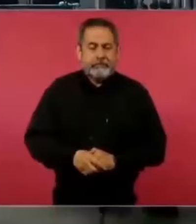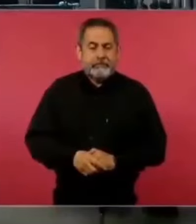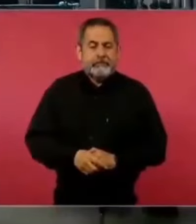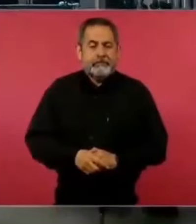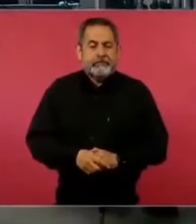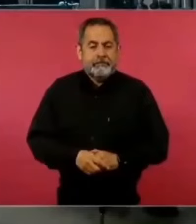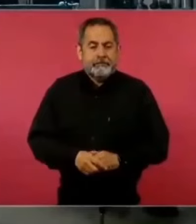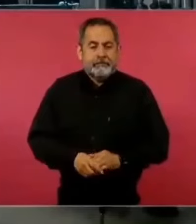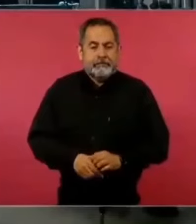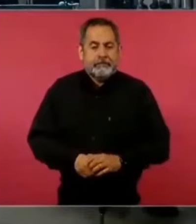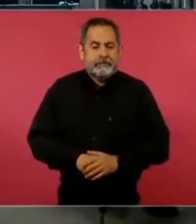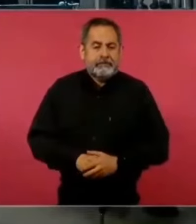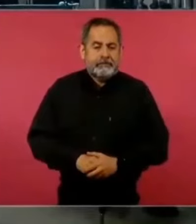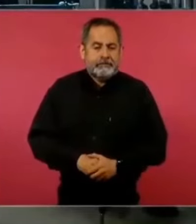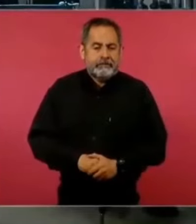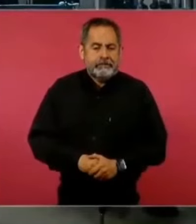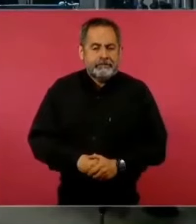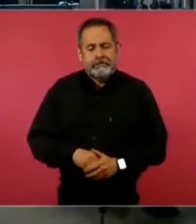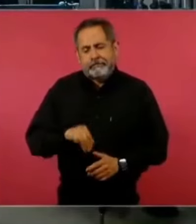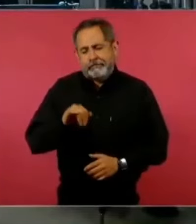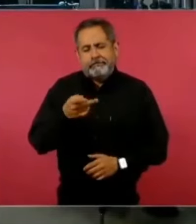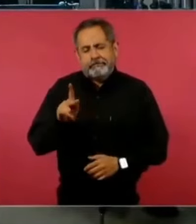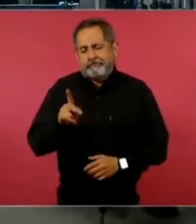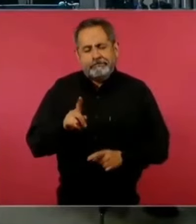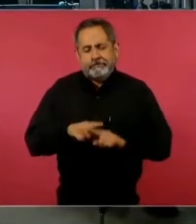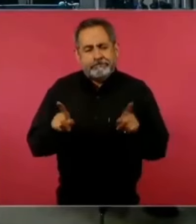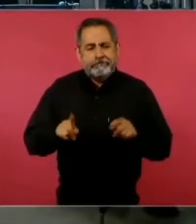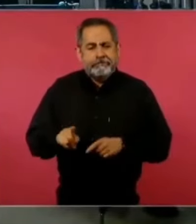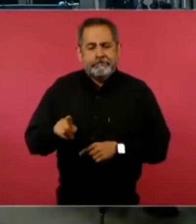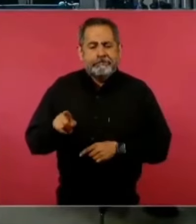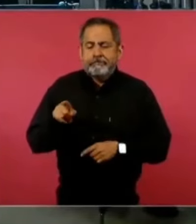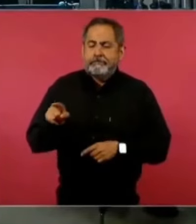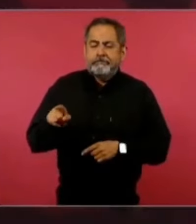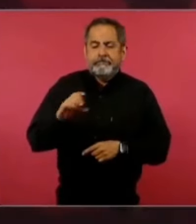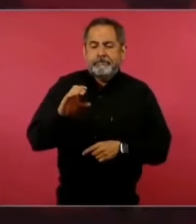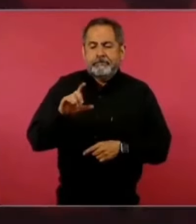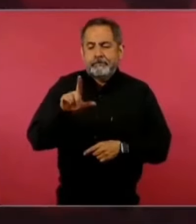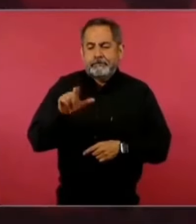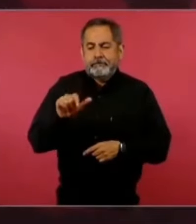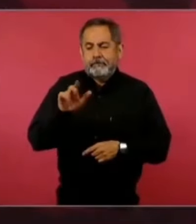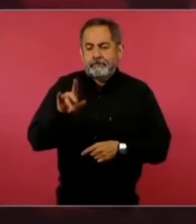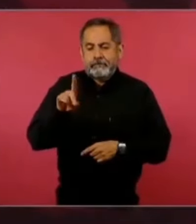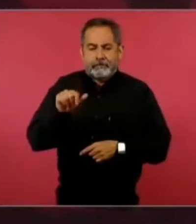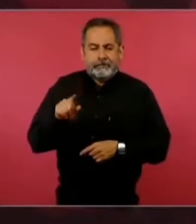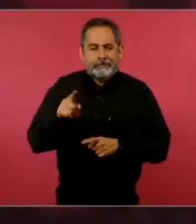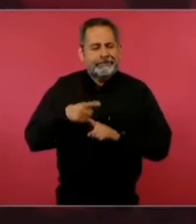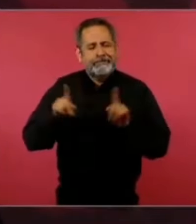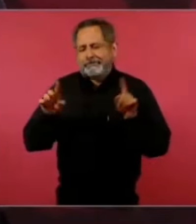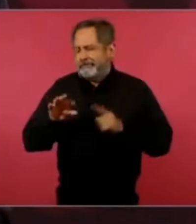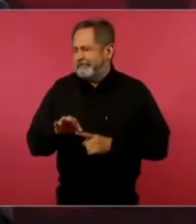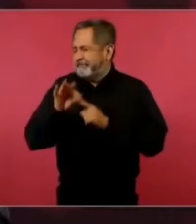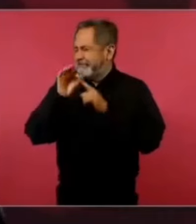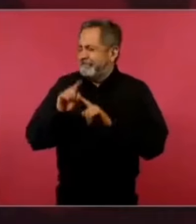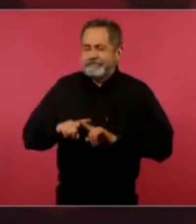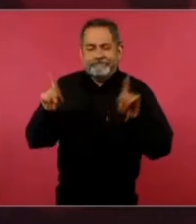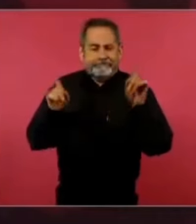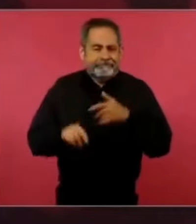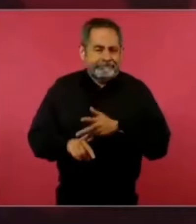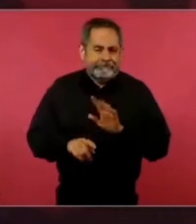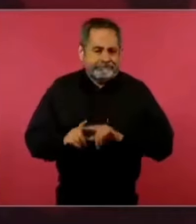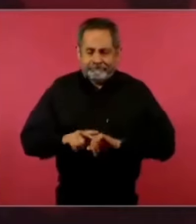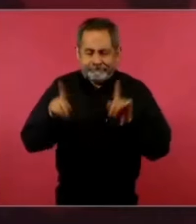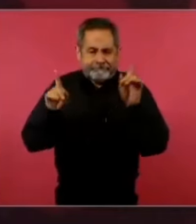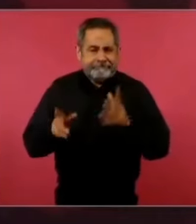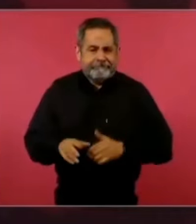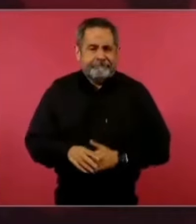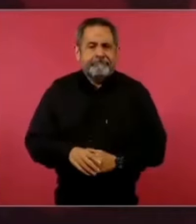Sí, pero Claudia es excepcional, Claudia es